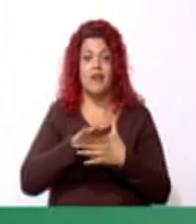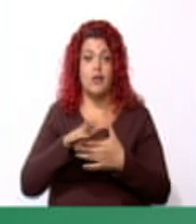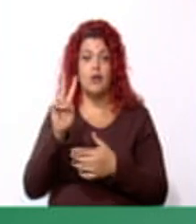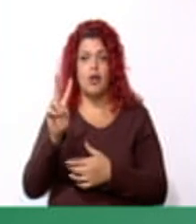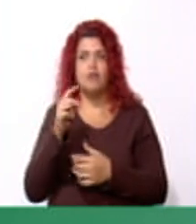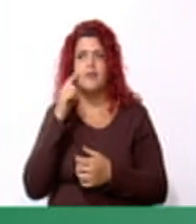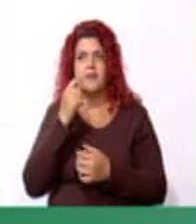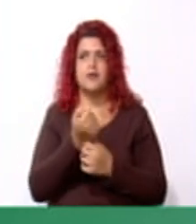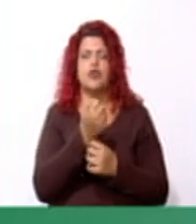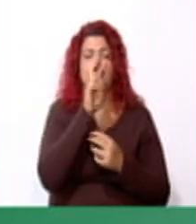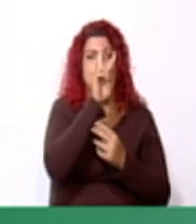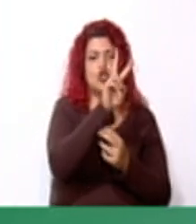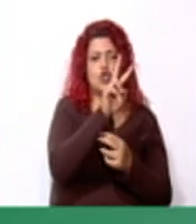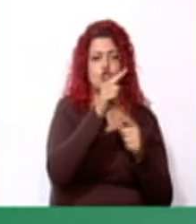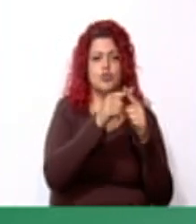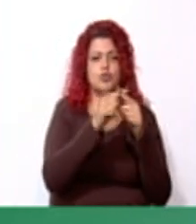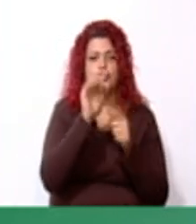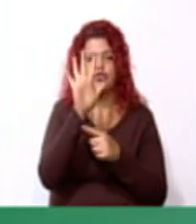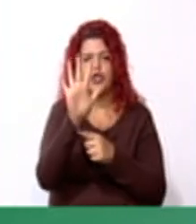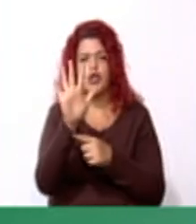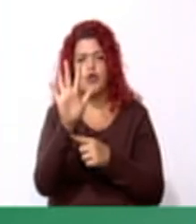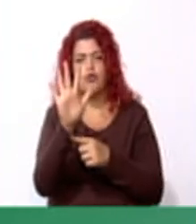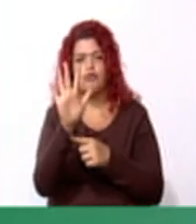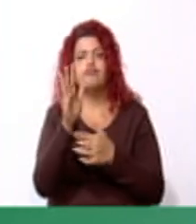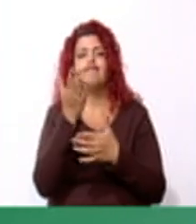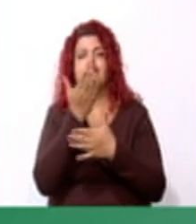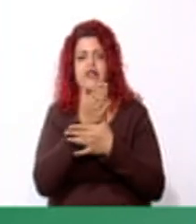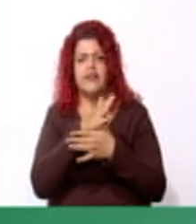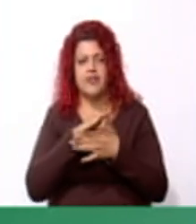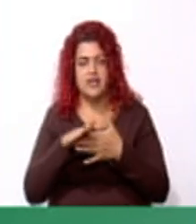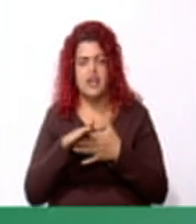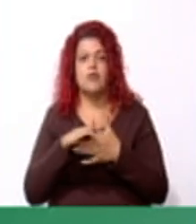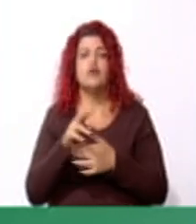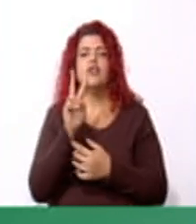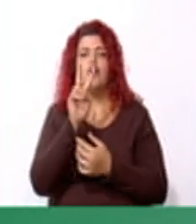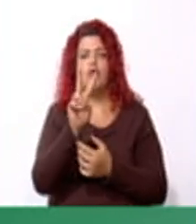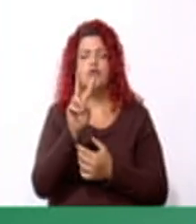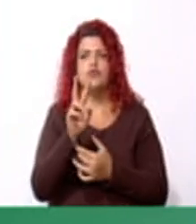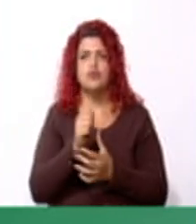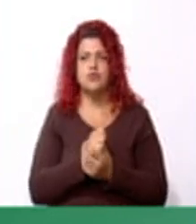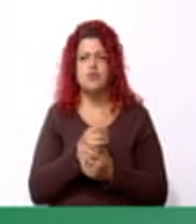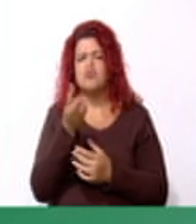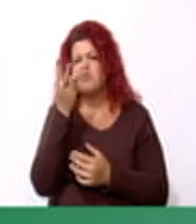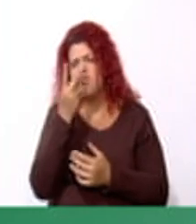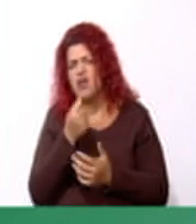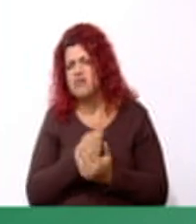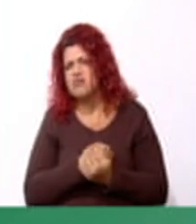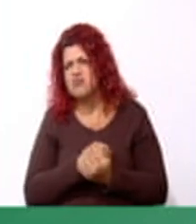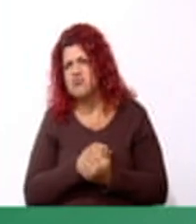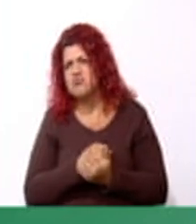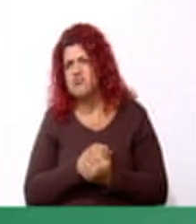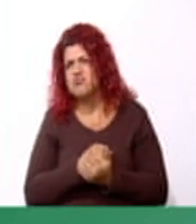Dos por cinco, diez. Dividido entre dos, ¿cuánto será?